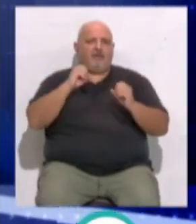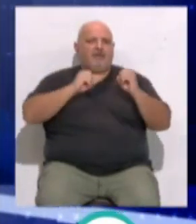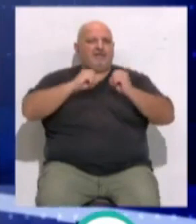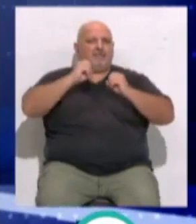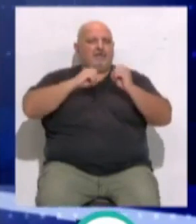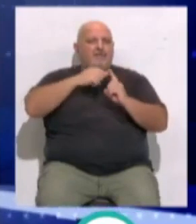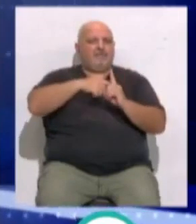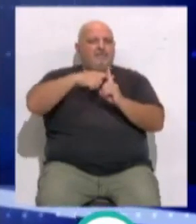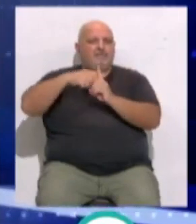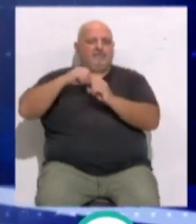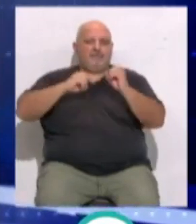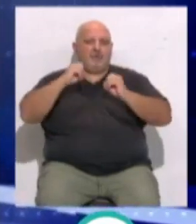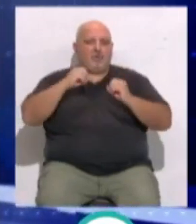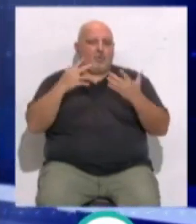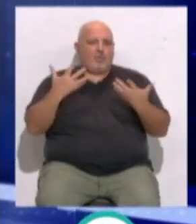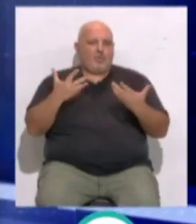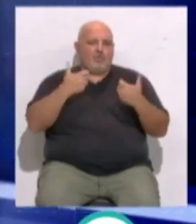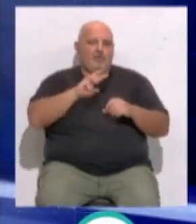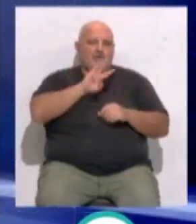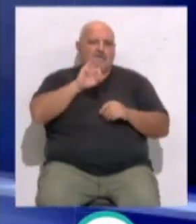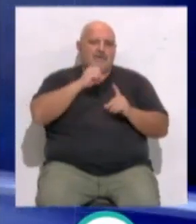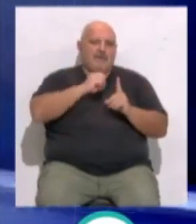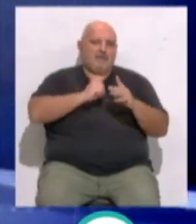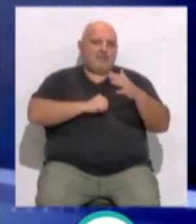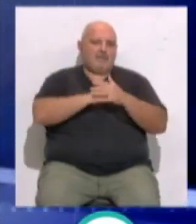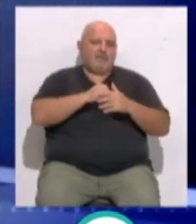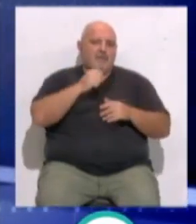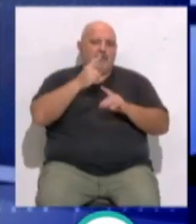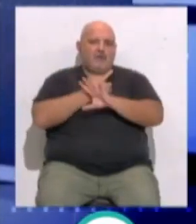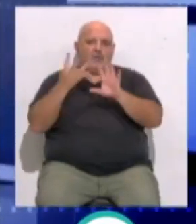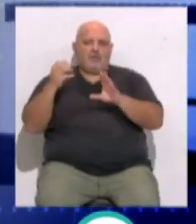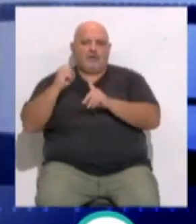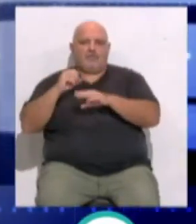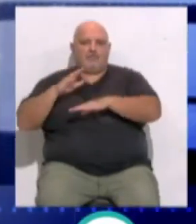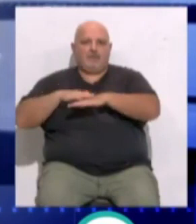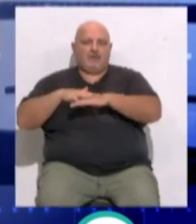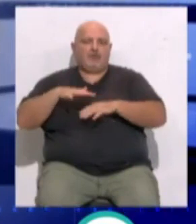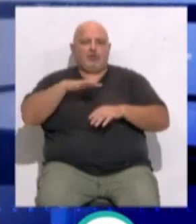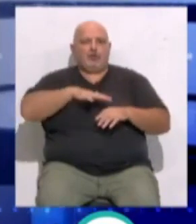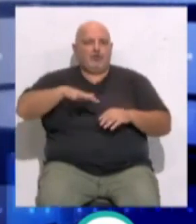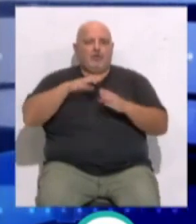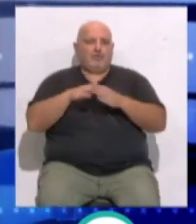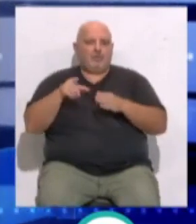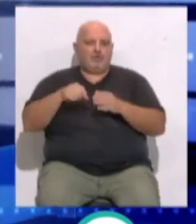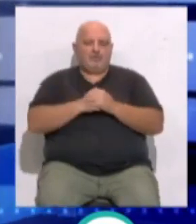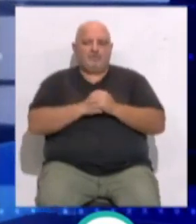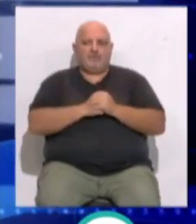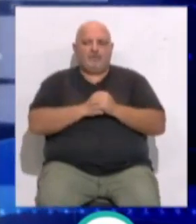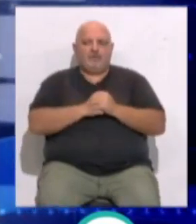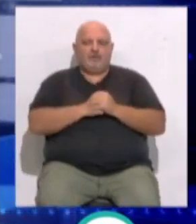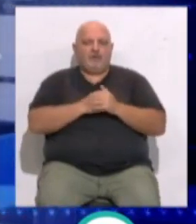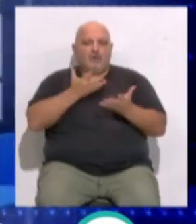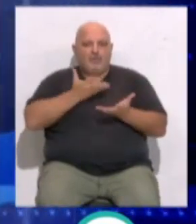extremos en cuanto a las temperaturas variarán entre los 30 grados de máxima y los 19 grados de mínima que registrará el puerto de Santa María.